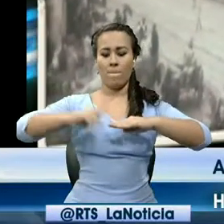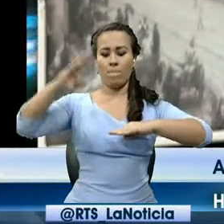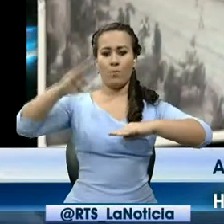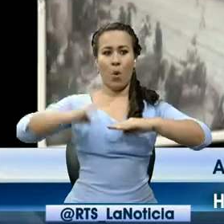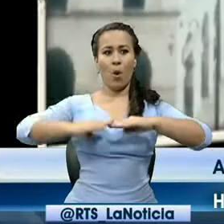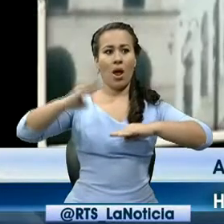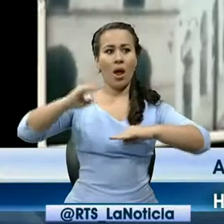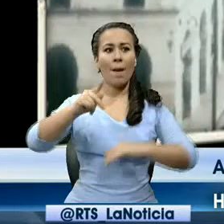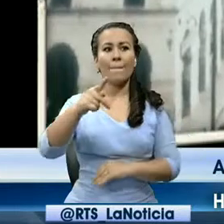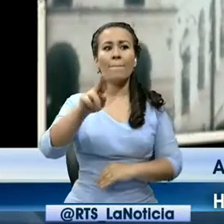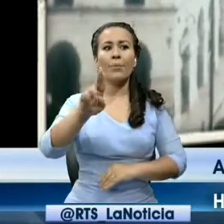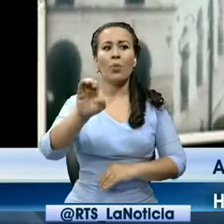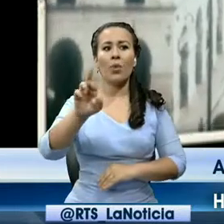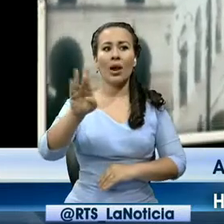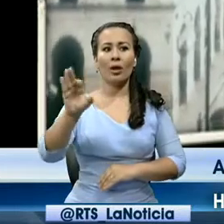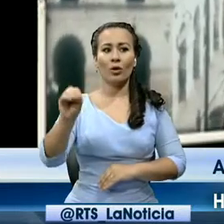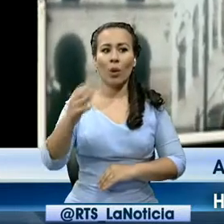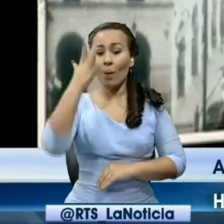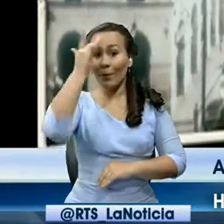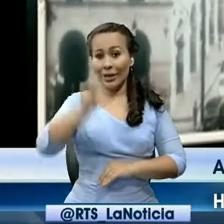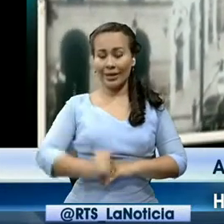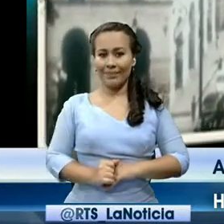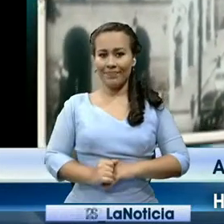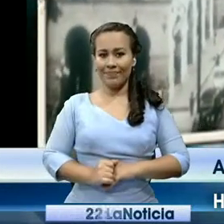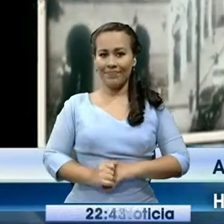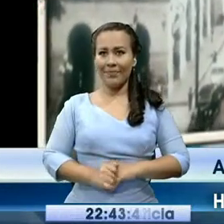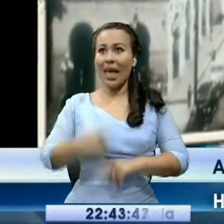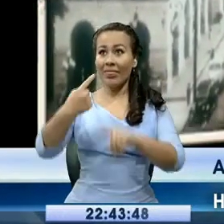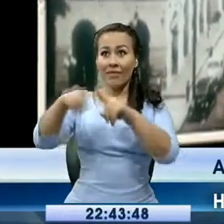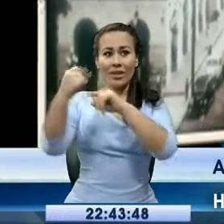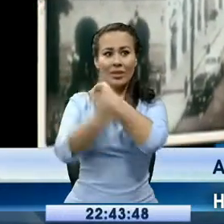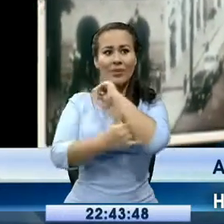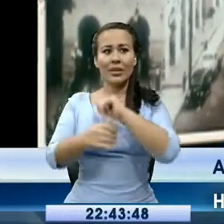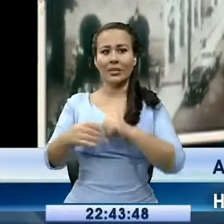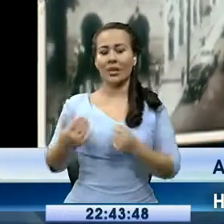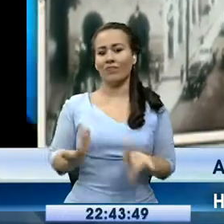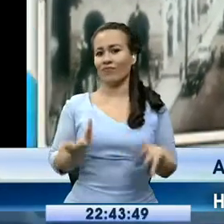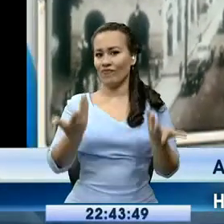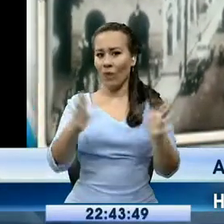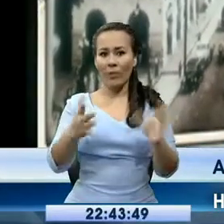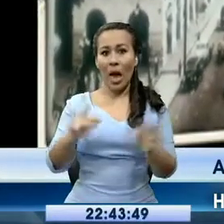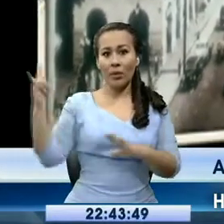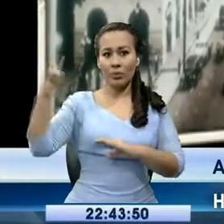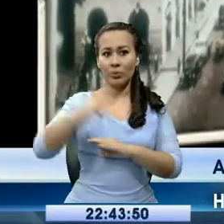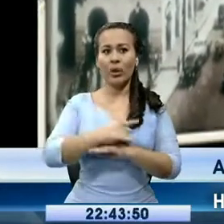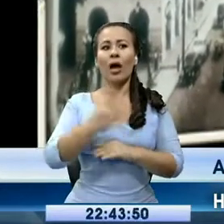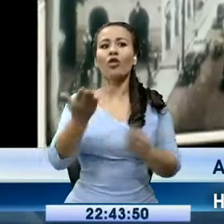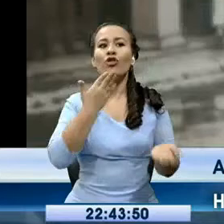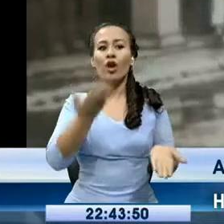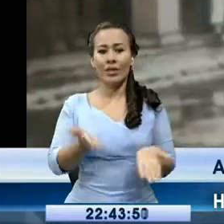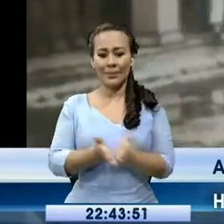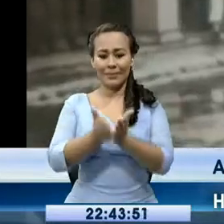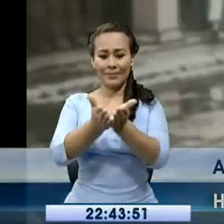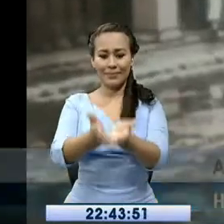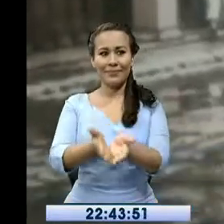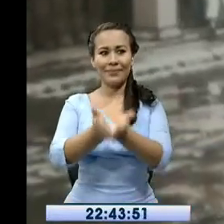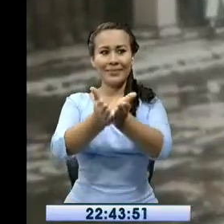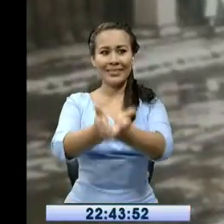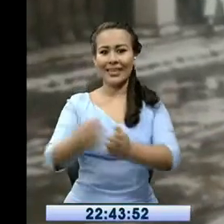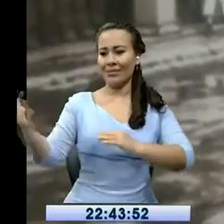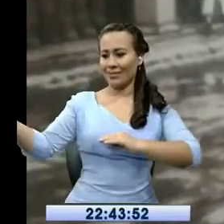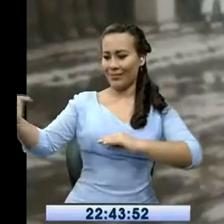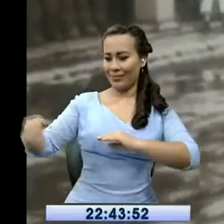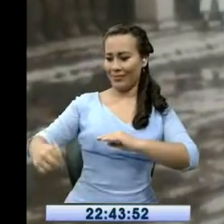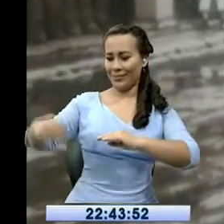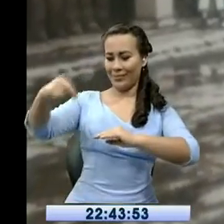inventos que servían para la vía doméstica, refrigeradoras, lavadoras, llegaron por el puerto. El boom de la